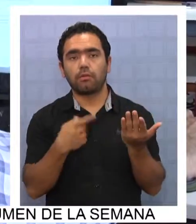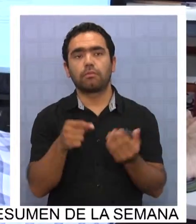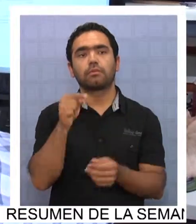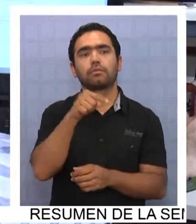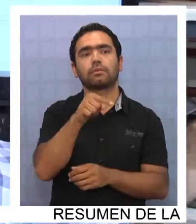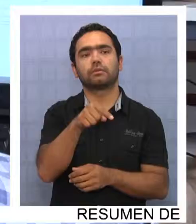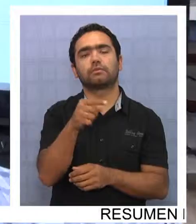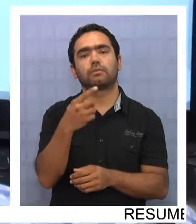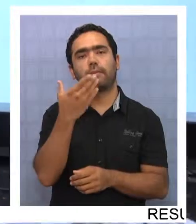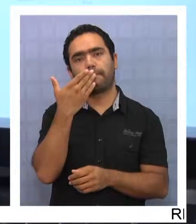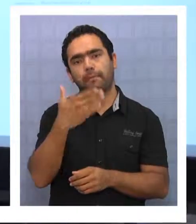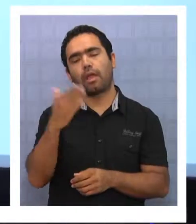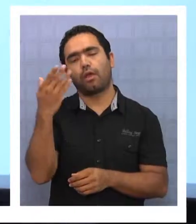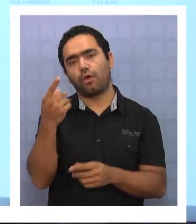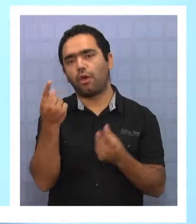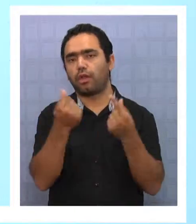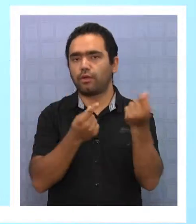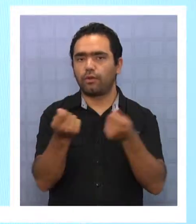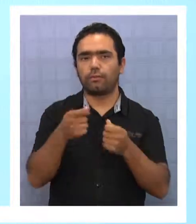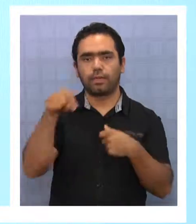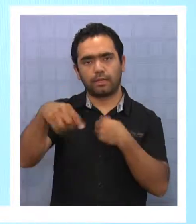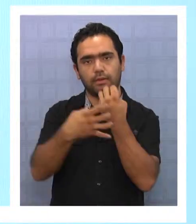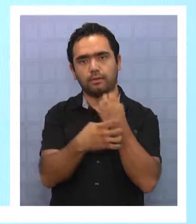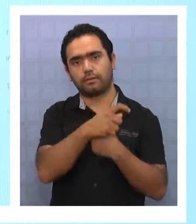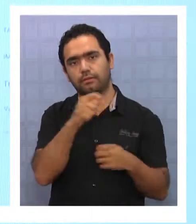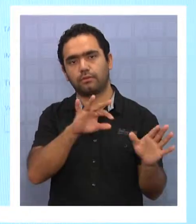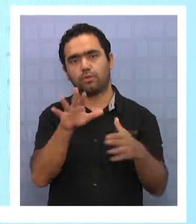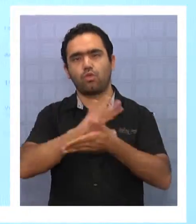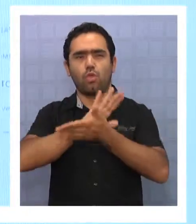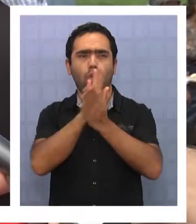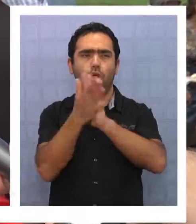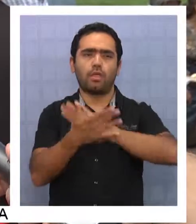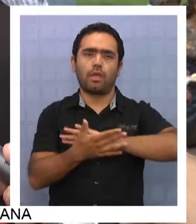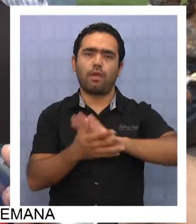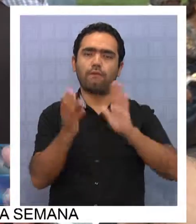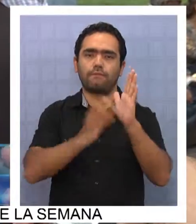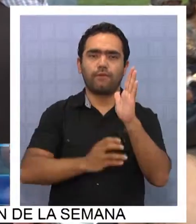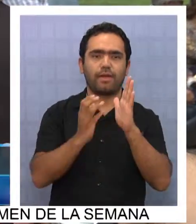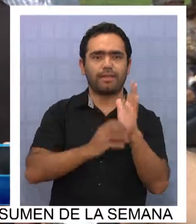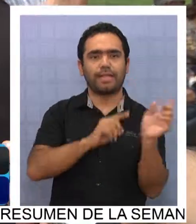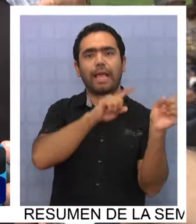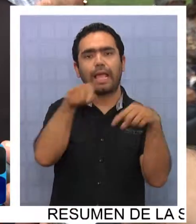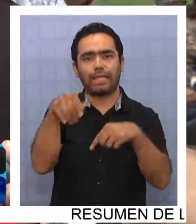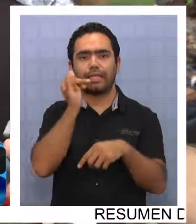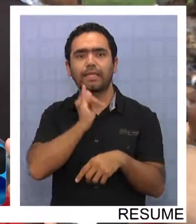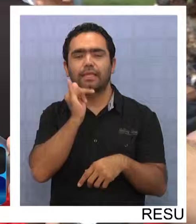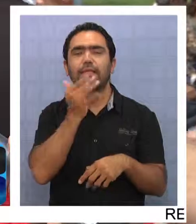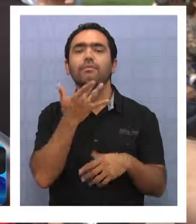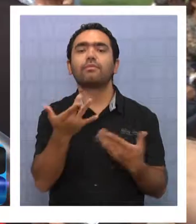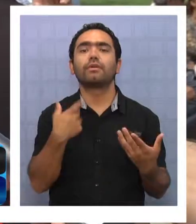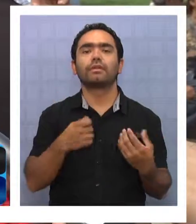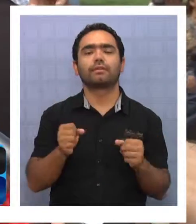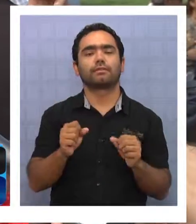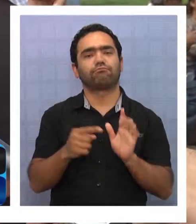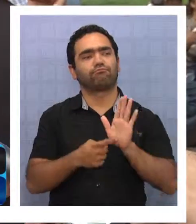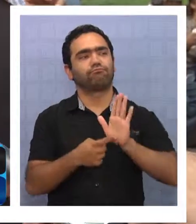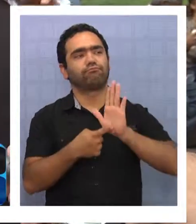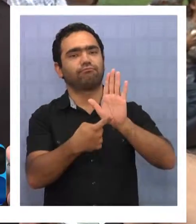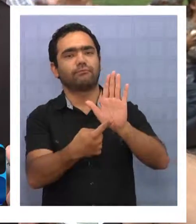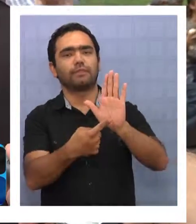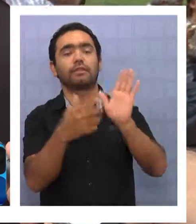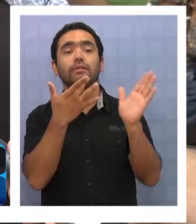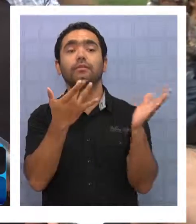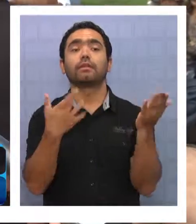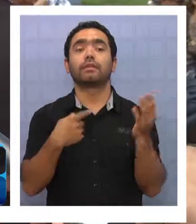nacionales, es mejor para la economía de la región. Todas las ofertas van a ser positivas, si es que son hacia Iquique, porque nos van a poner la vitrina y van a